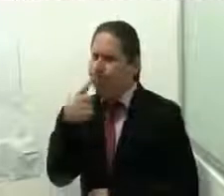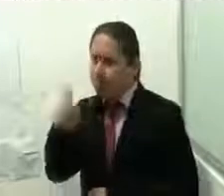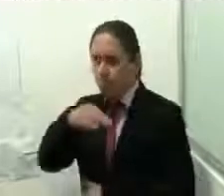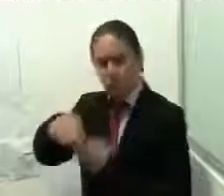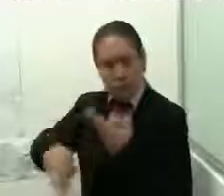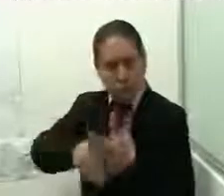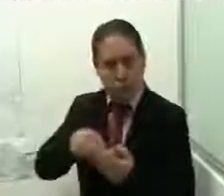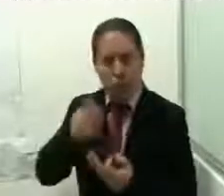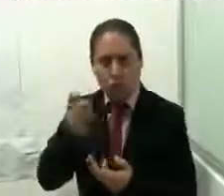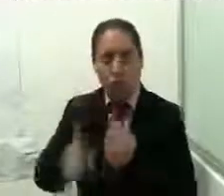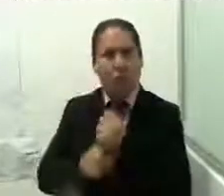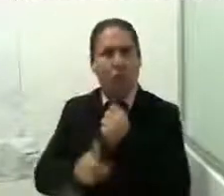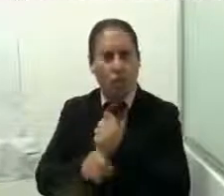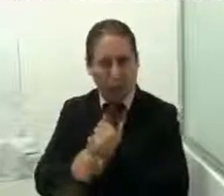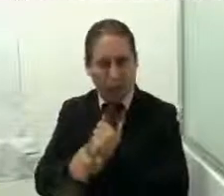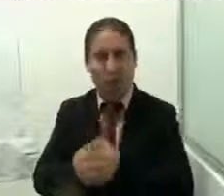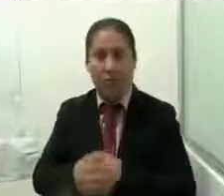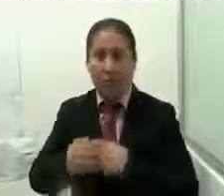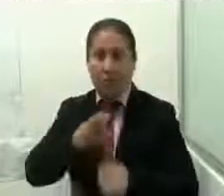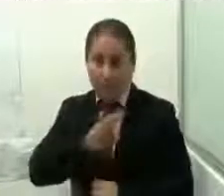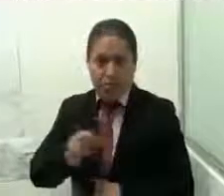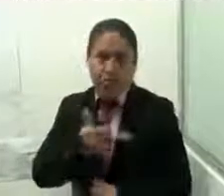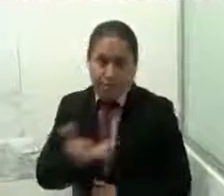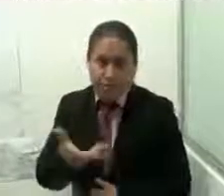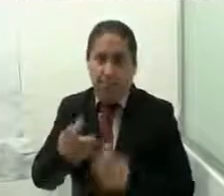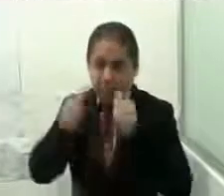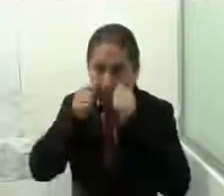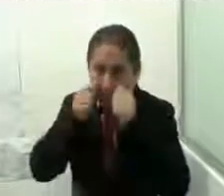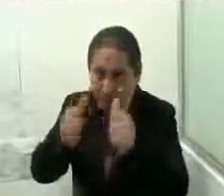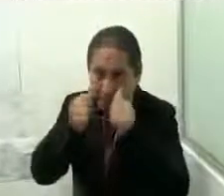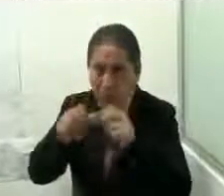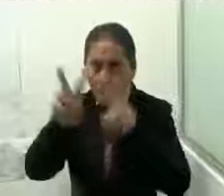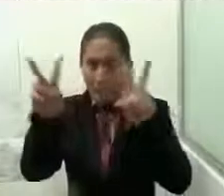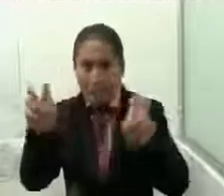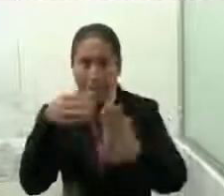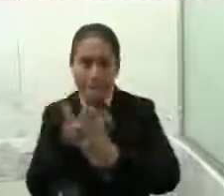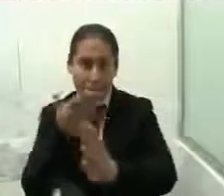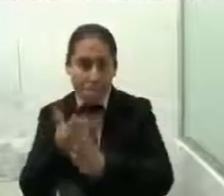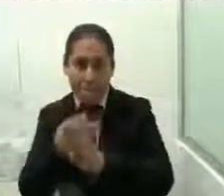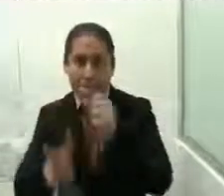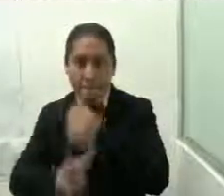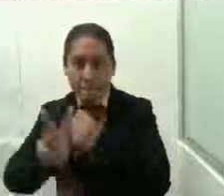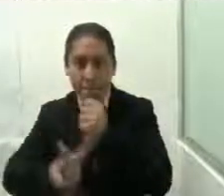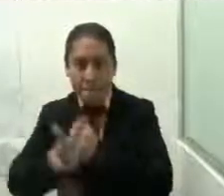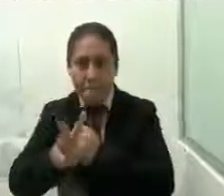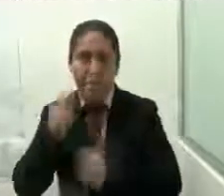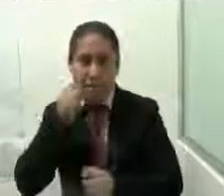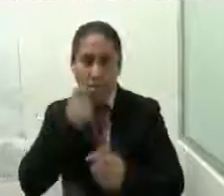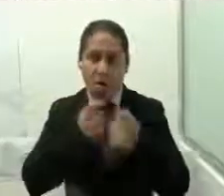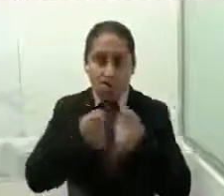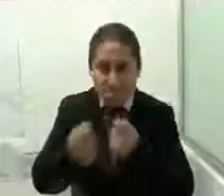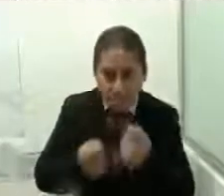brindamos atención integral en materia de violencia por medio de nuestras asesorías jurídicas